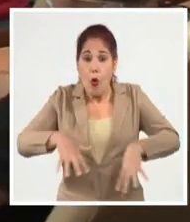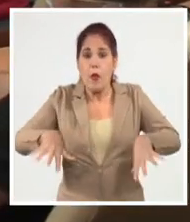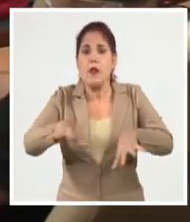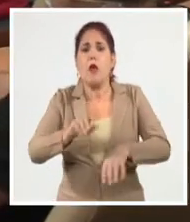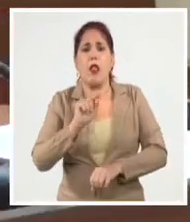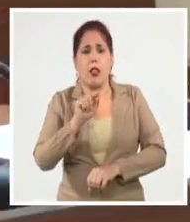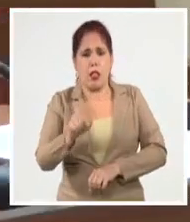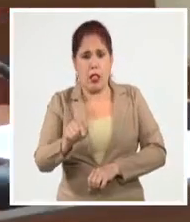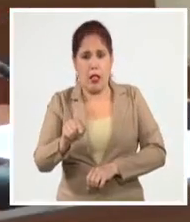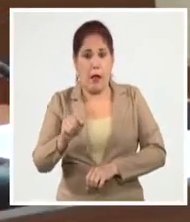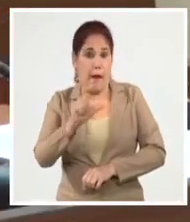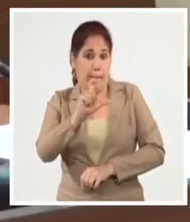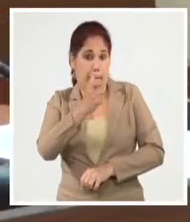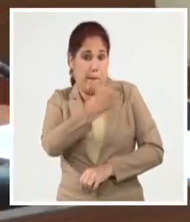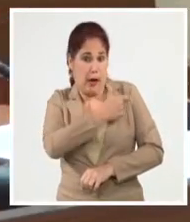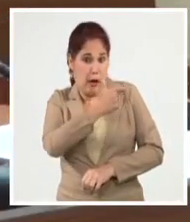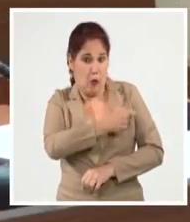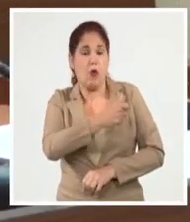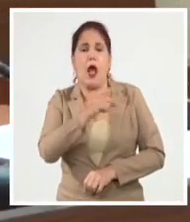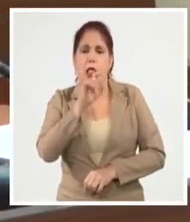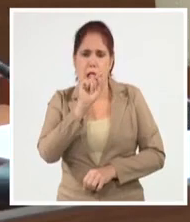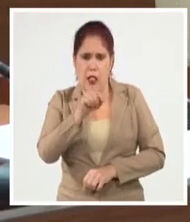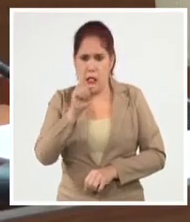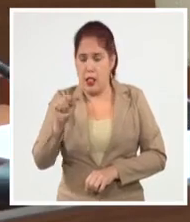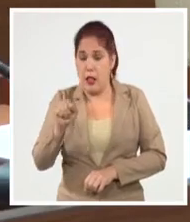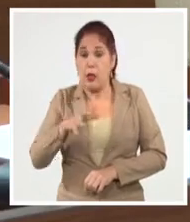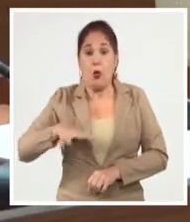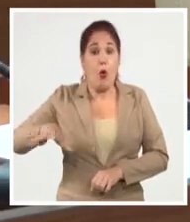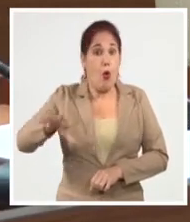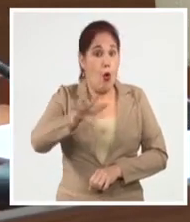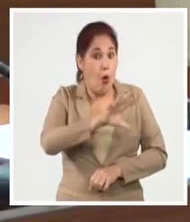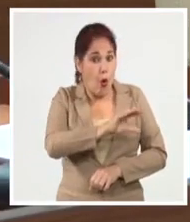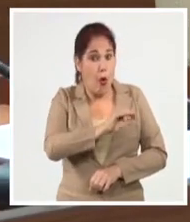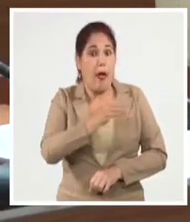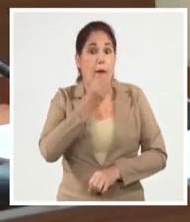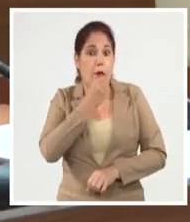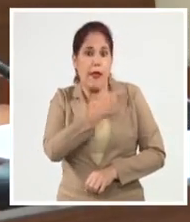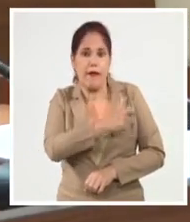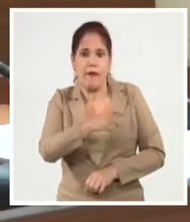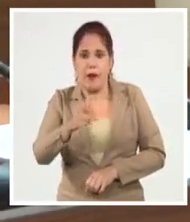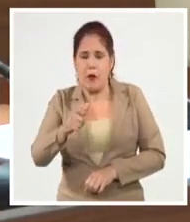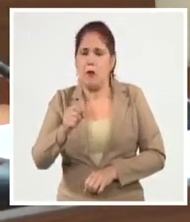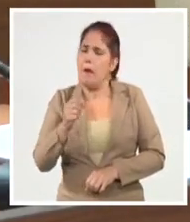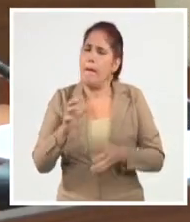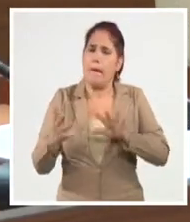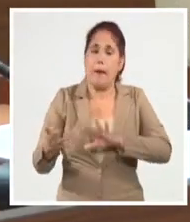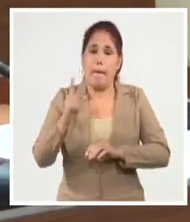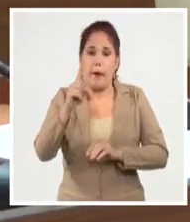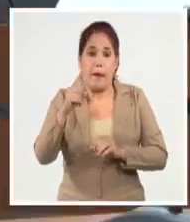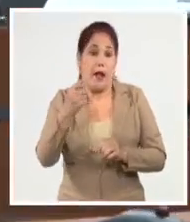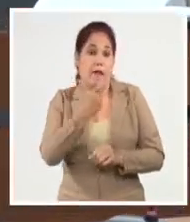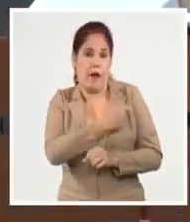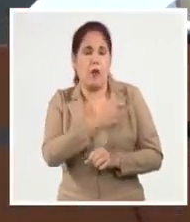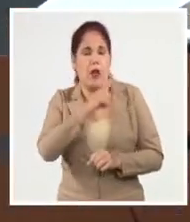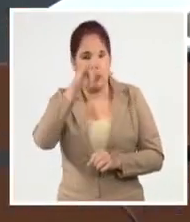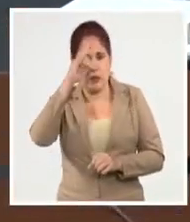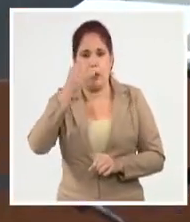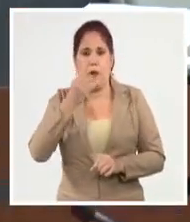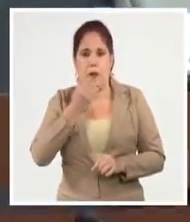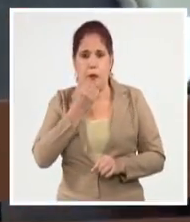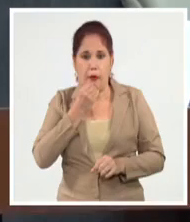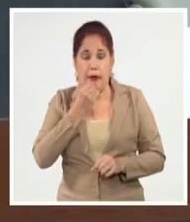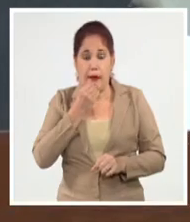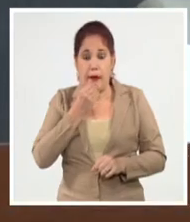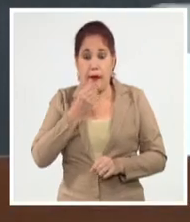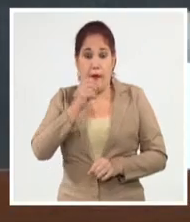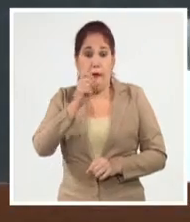dosis. Terminando septiembre, toda la población posible a vacunar va a tener por lo menos iniciada su primera dosis. Todas las vacunas